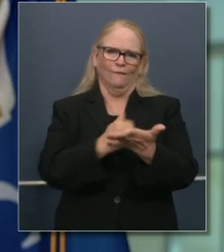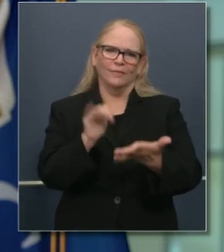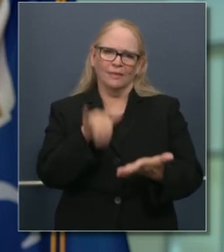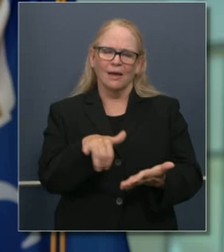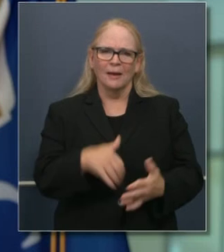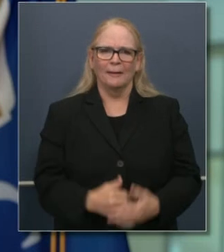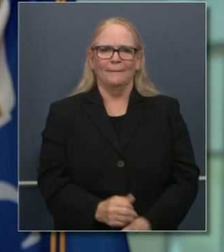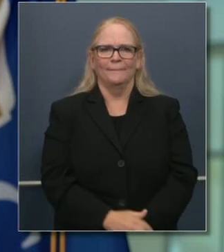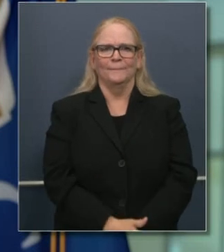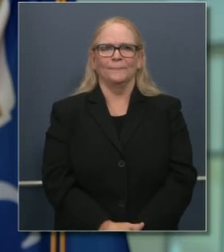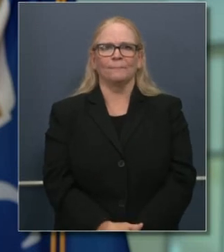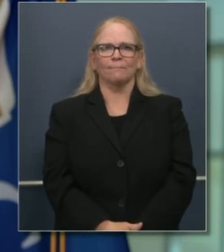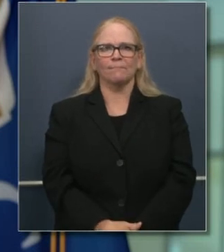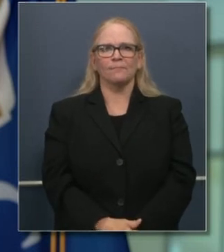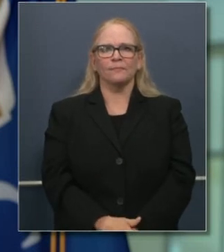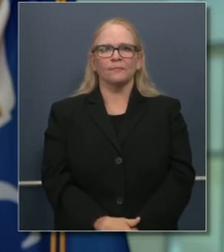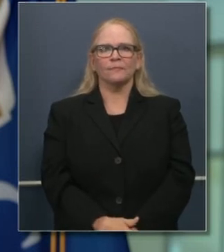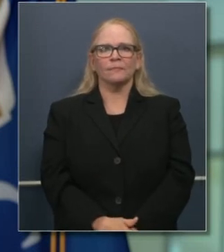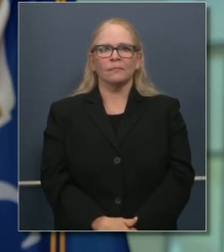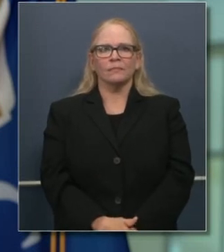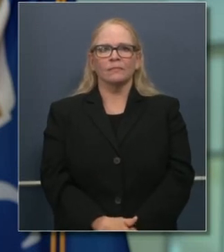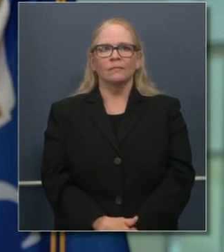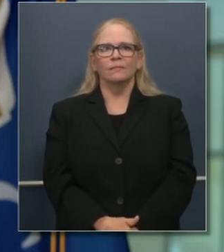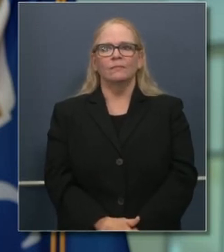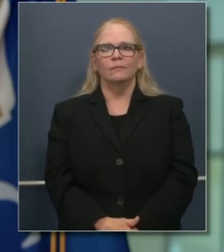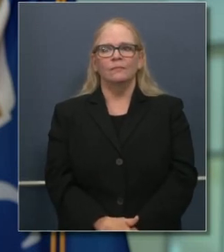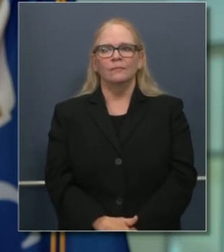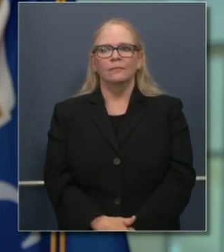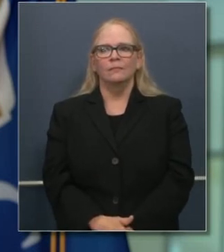de parte de su gobernador y estado.